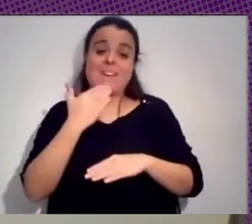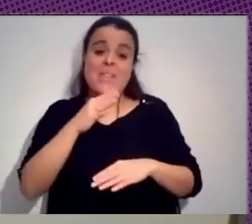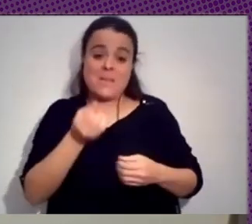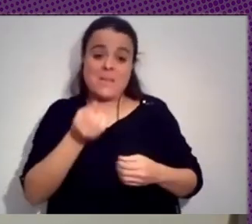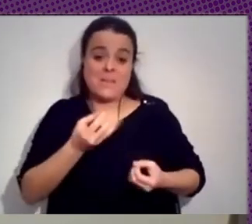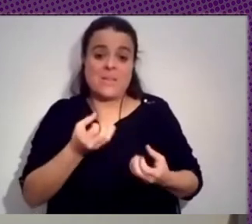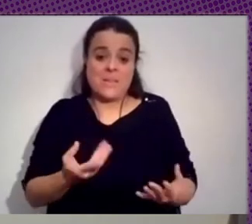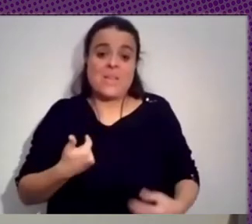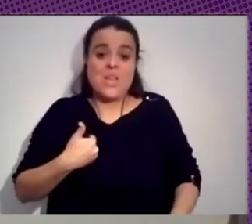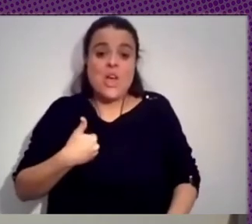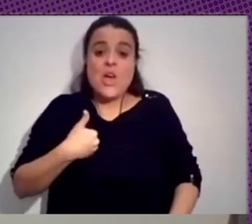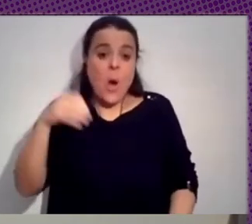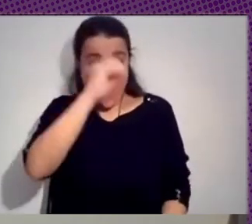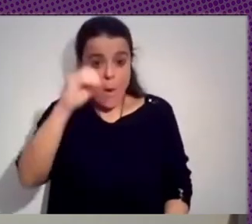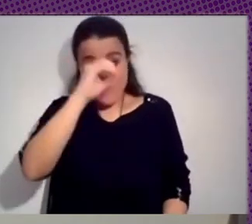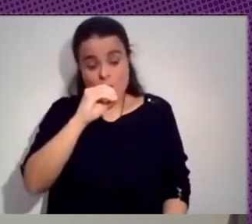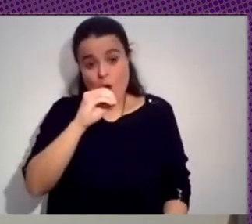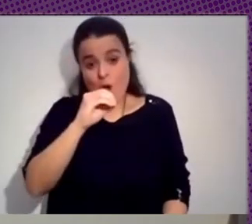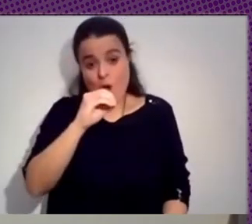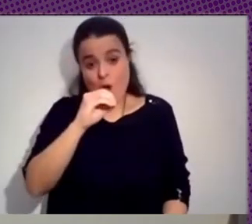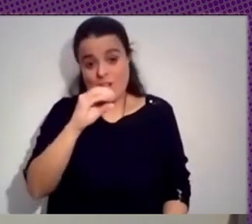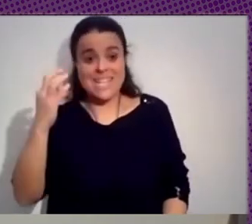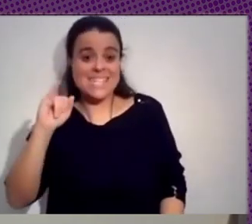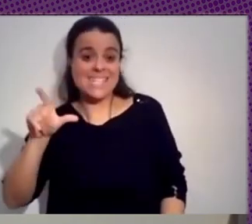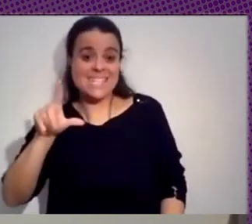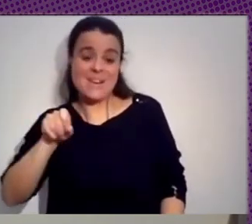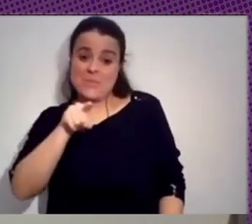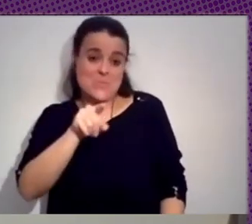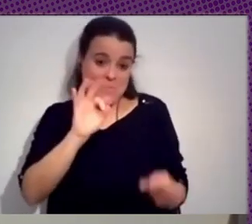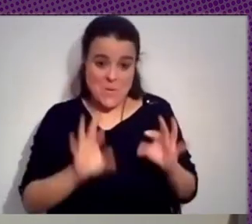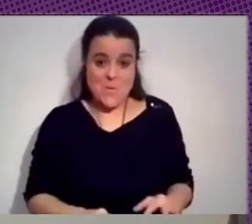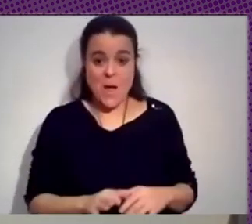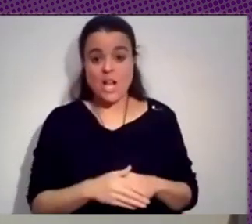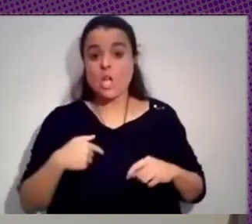y la verdad es que yo trato de alcanzarles un poco el ritmo, en realidad.